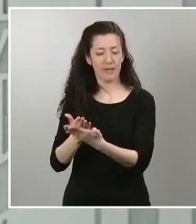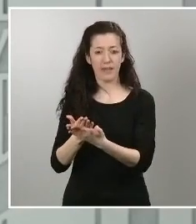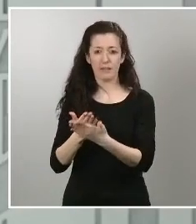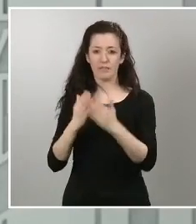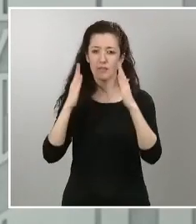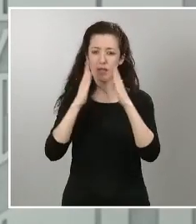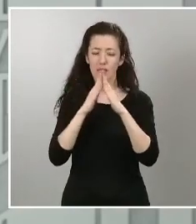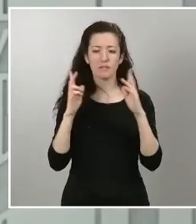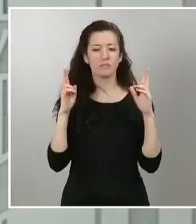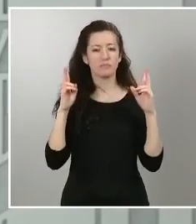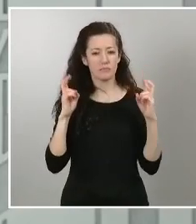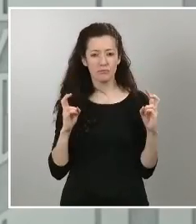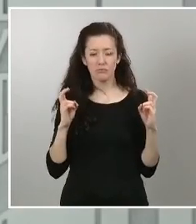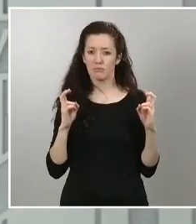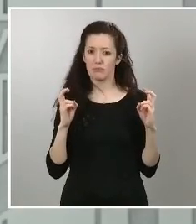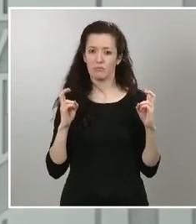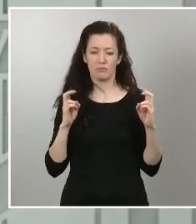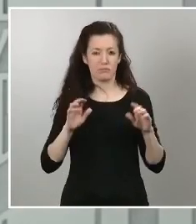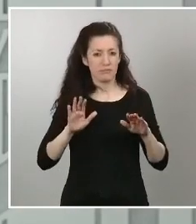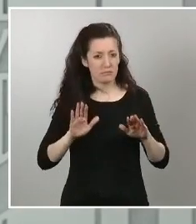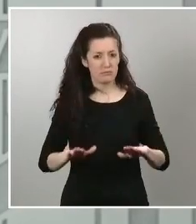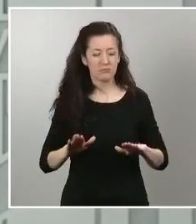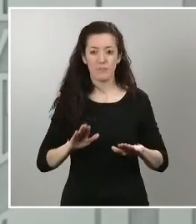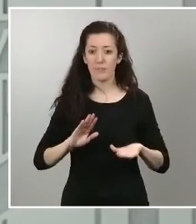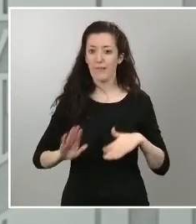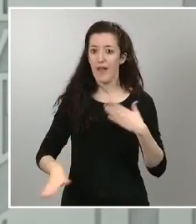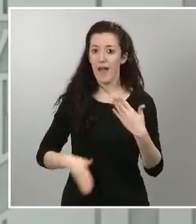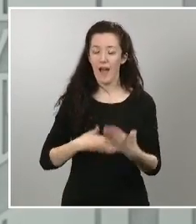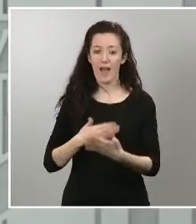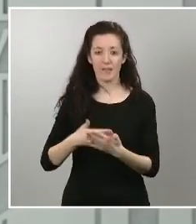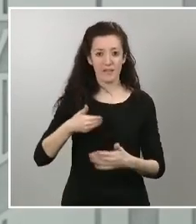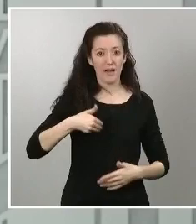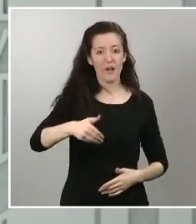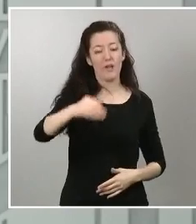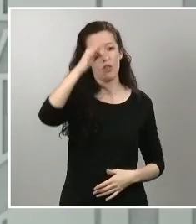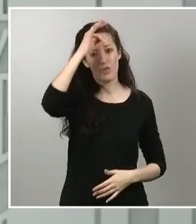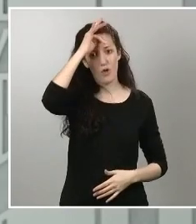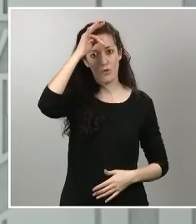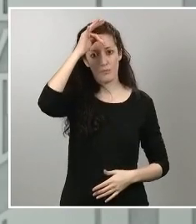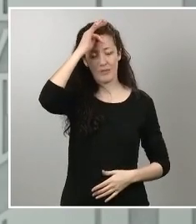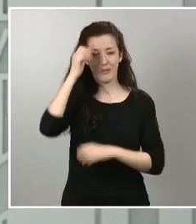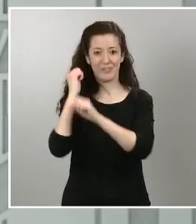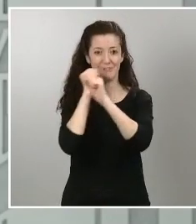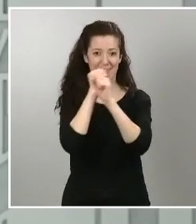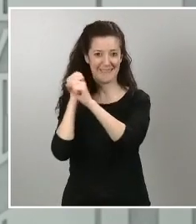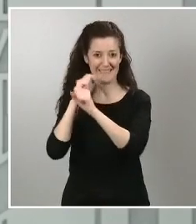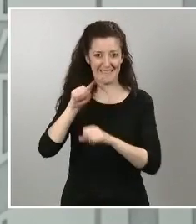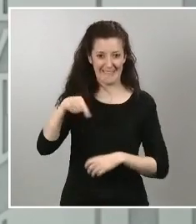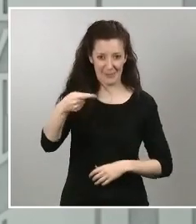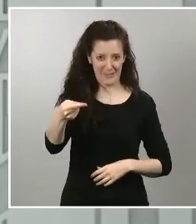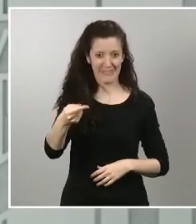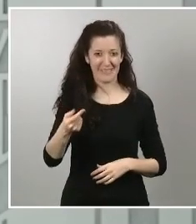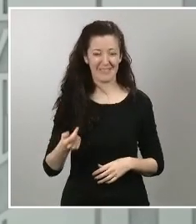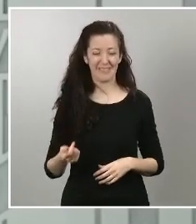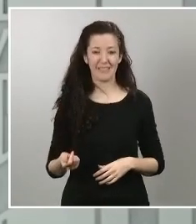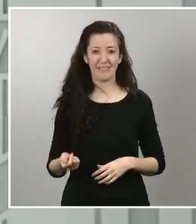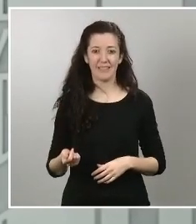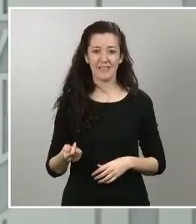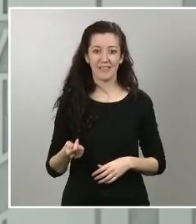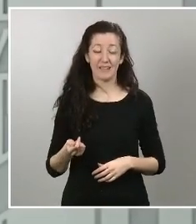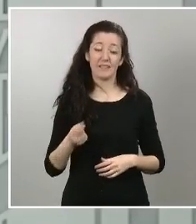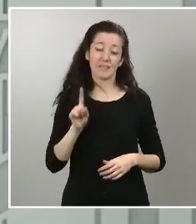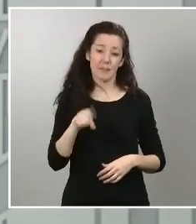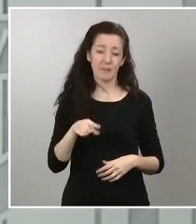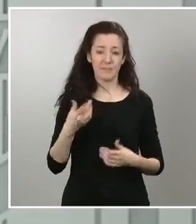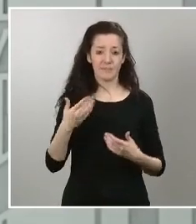hasta el domingo de resurrección es decir hasta el fin de la Semana Santa y los gobiernos el conjunto de las